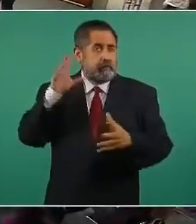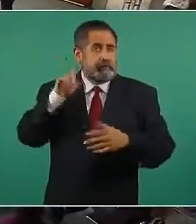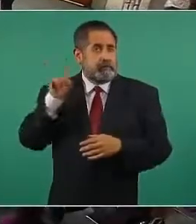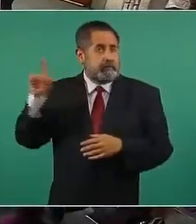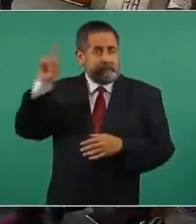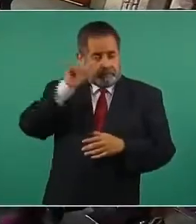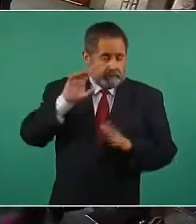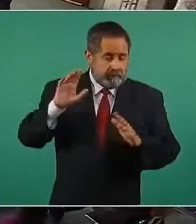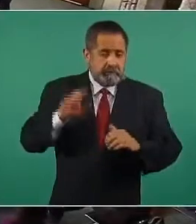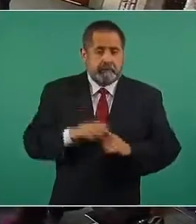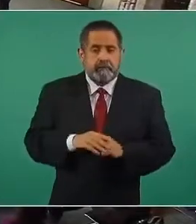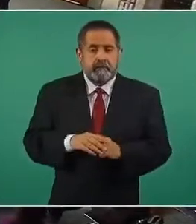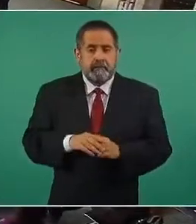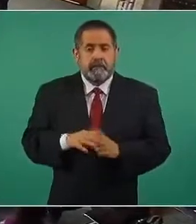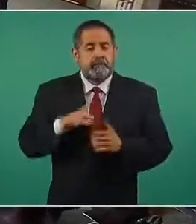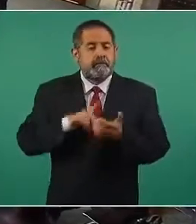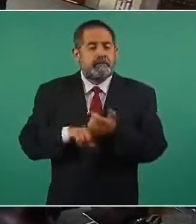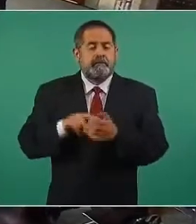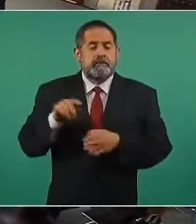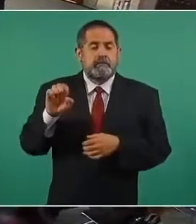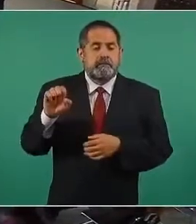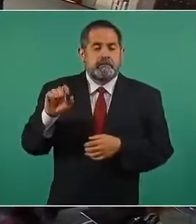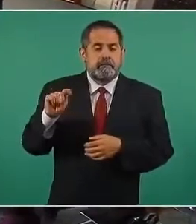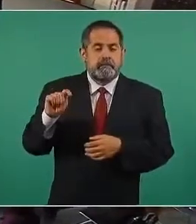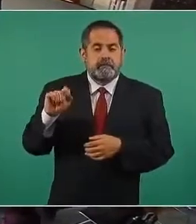hay una ética